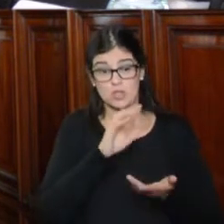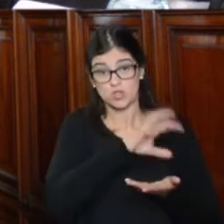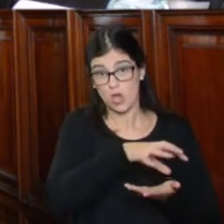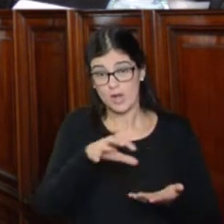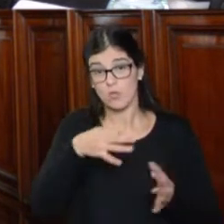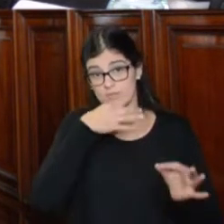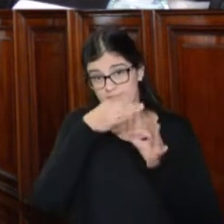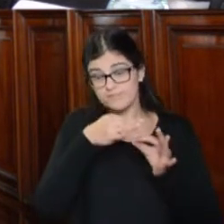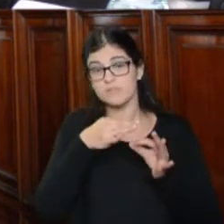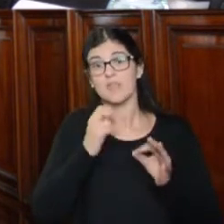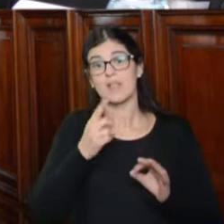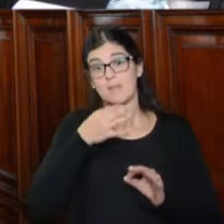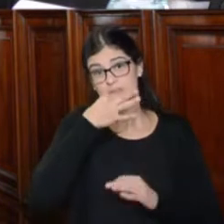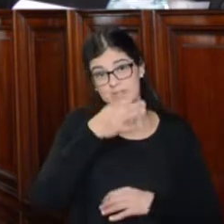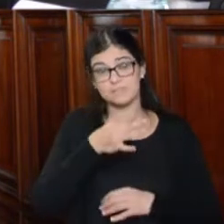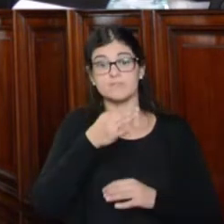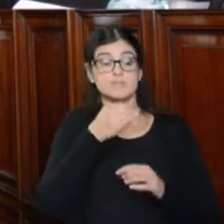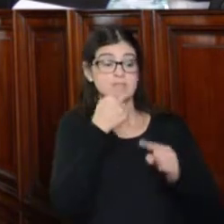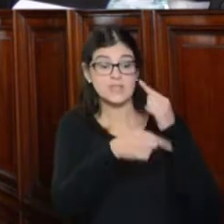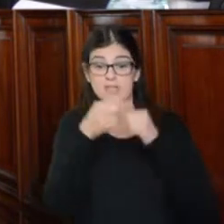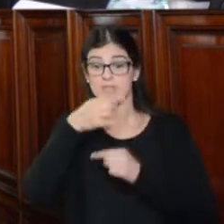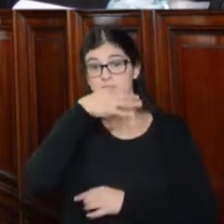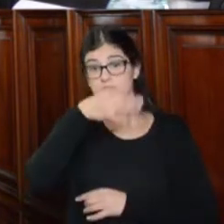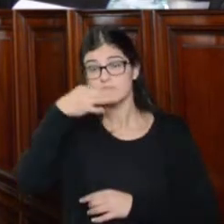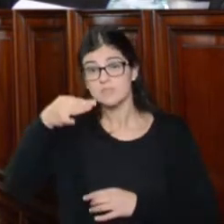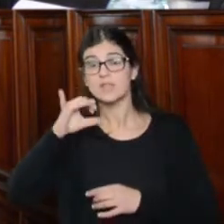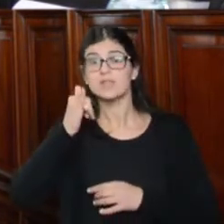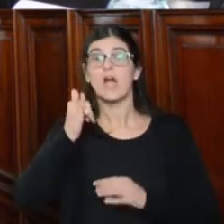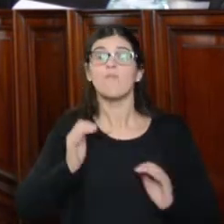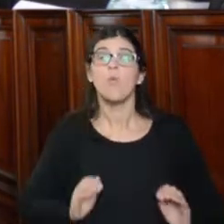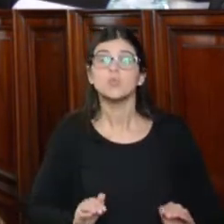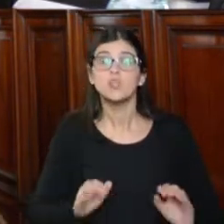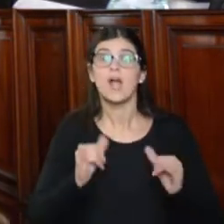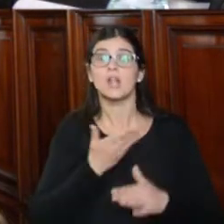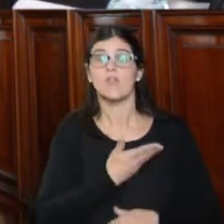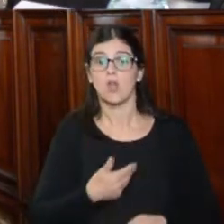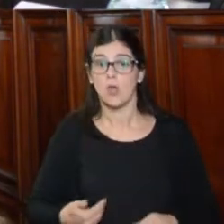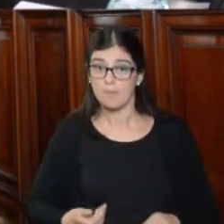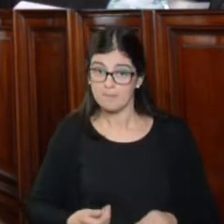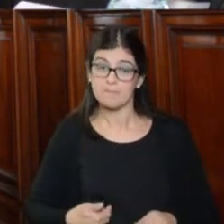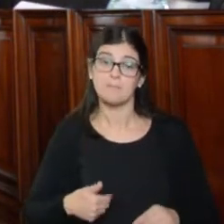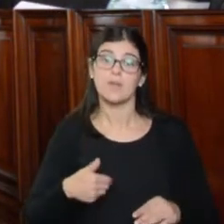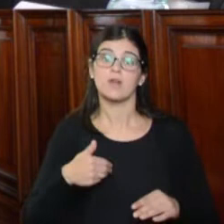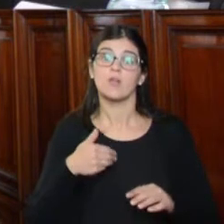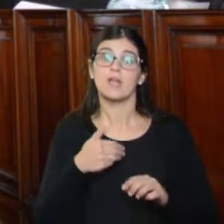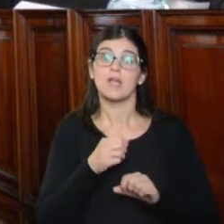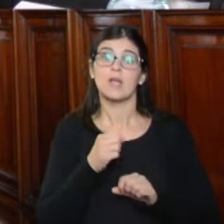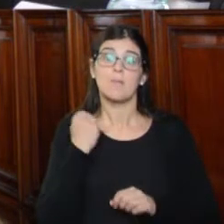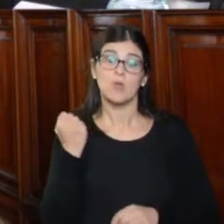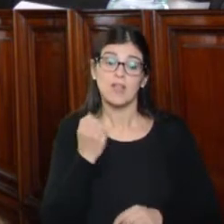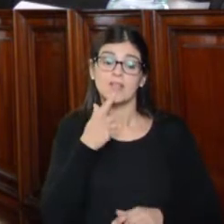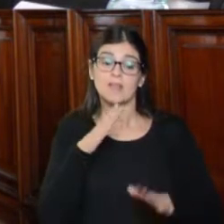debemos señalar que las distintas declaraciones de funcionarios gubernamentales que importarían, según aquellas,